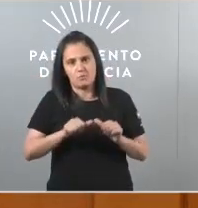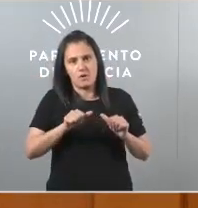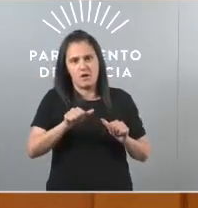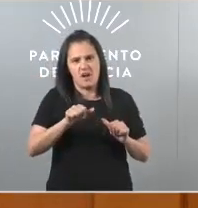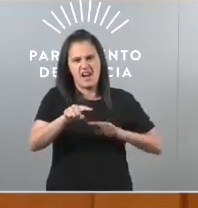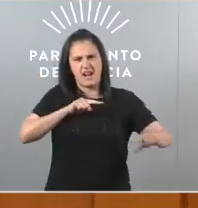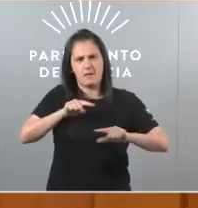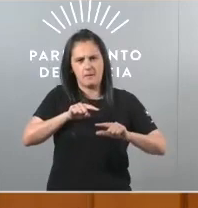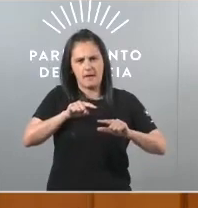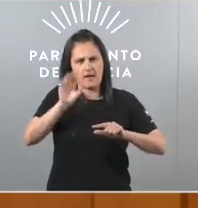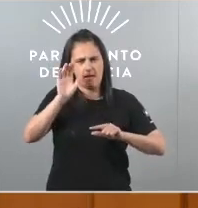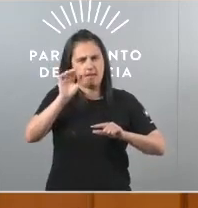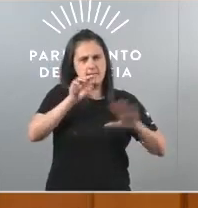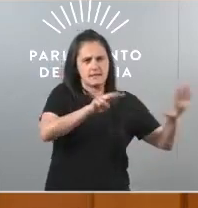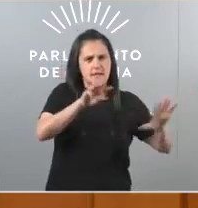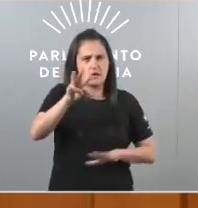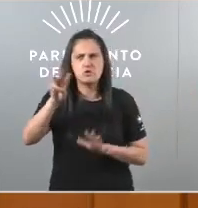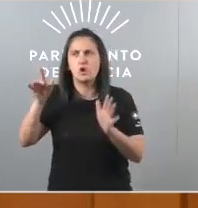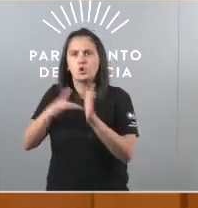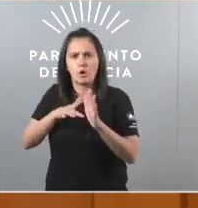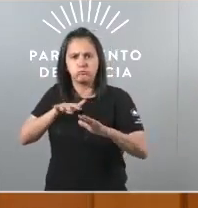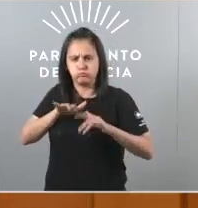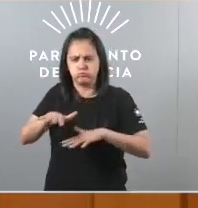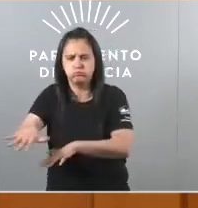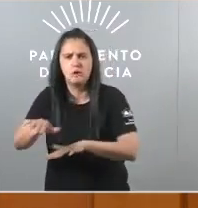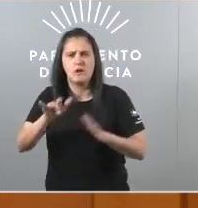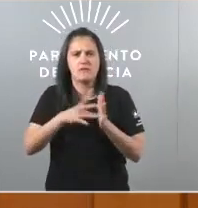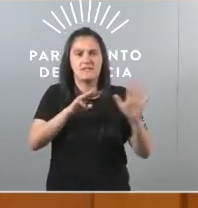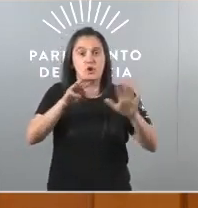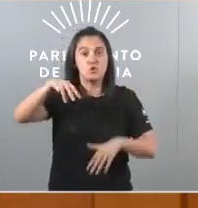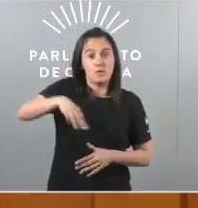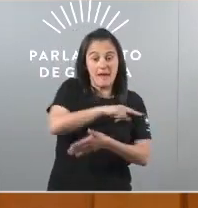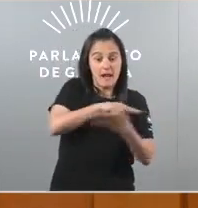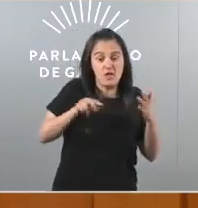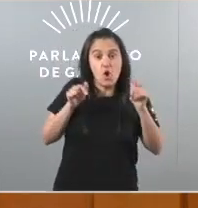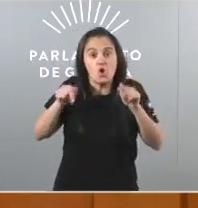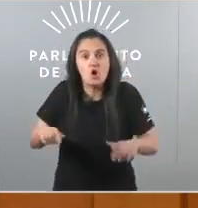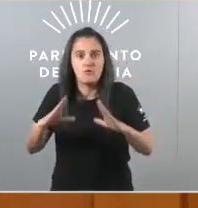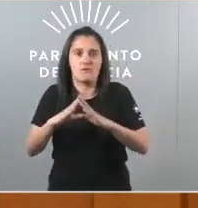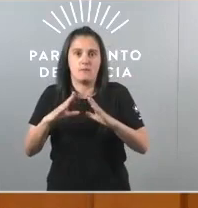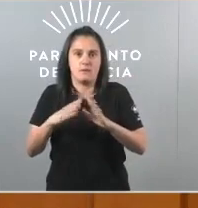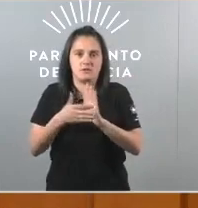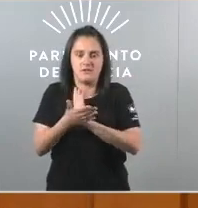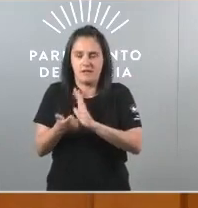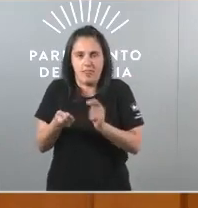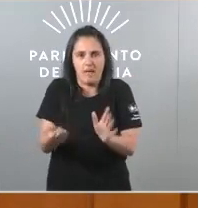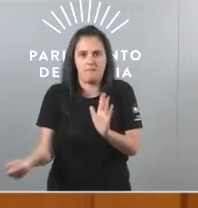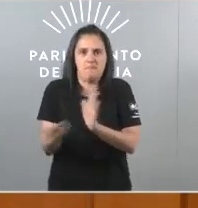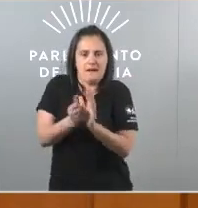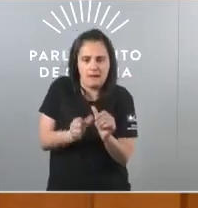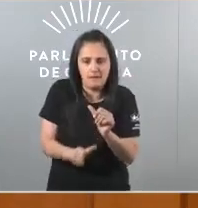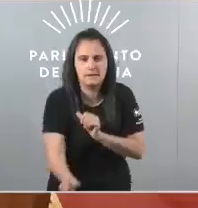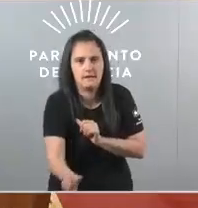Pasou coas masivas coas movilizacións do 8M en Galiza e hoxe o feminismo marca o debate político